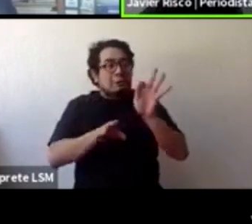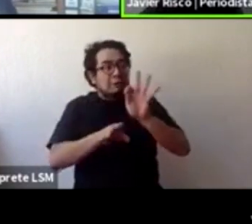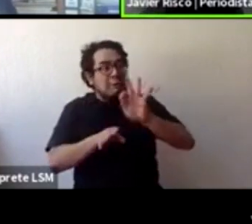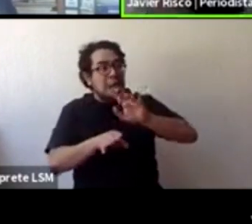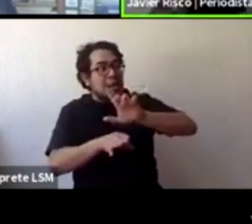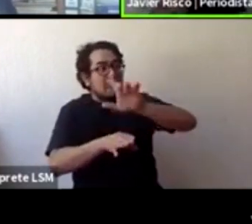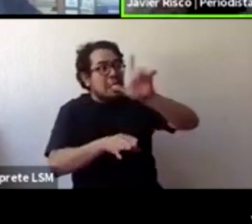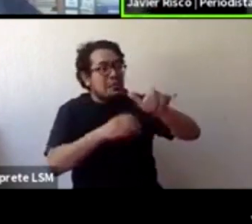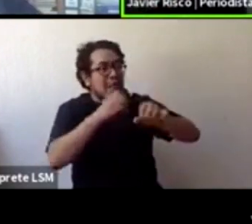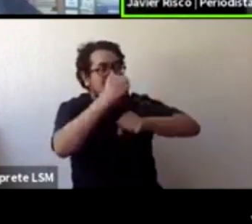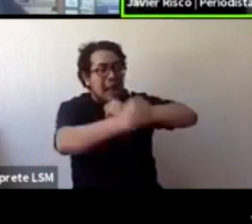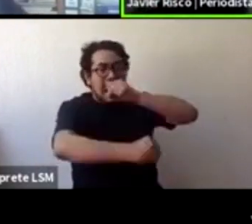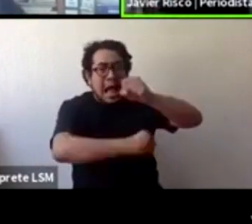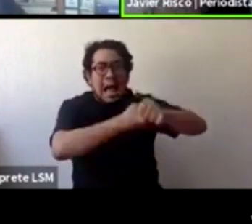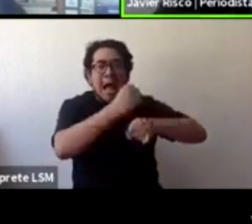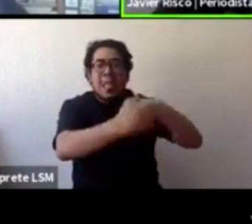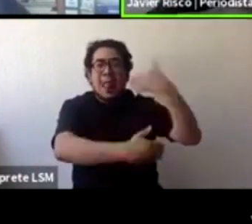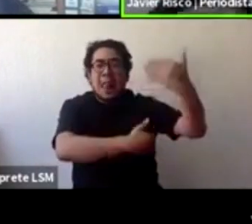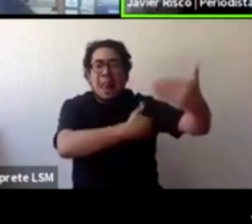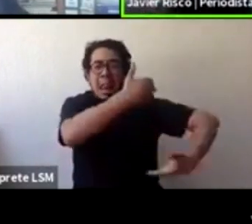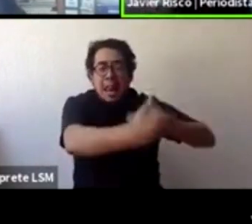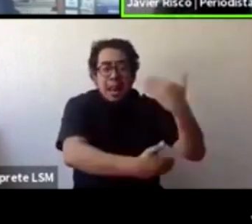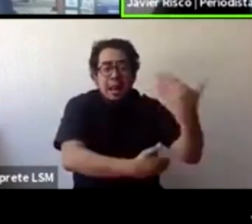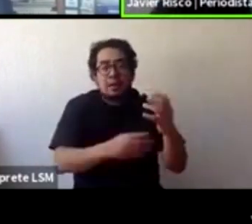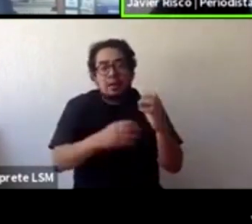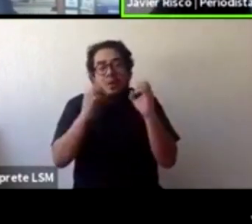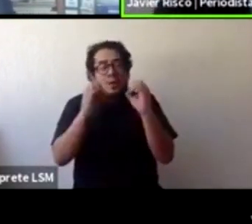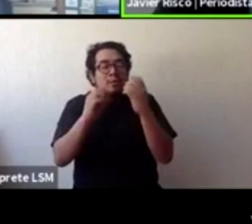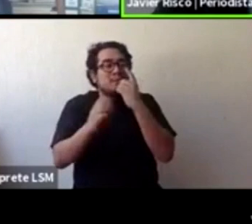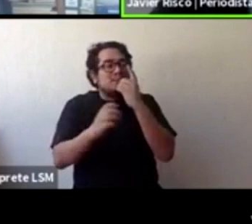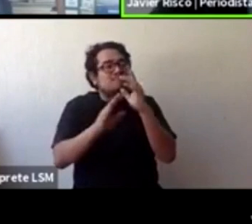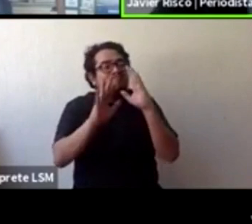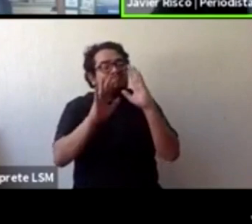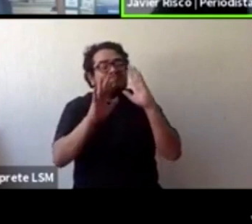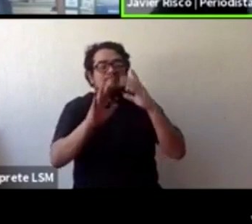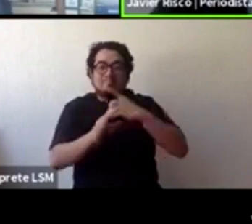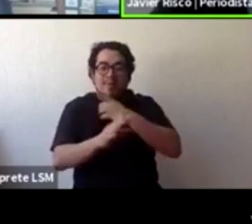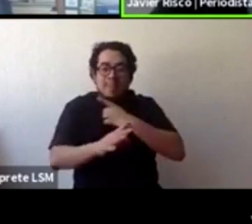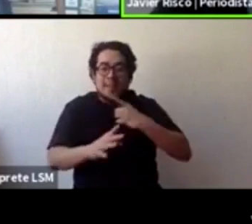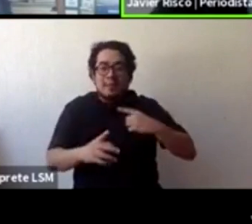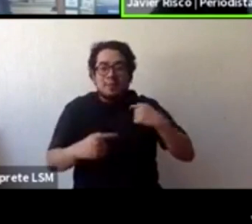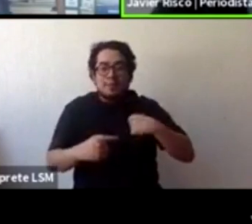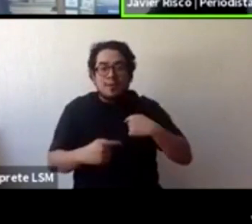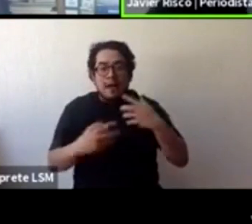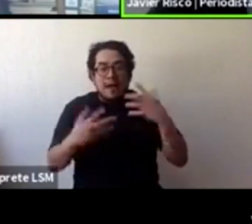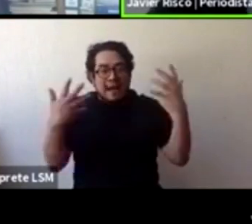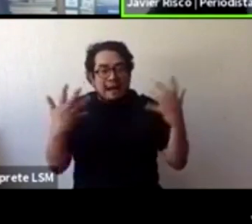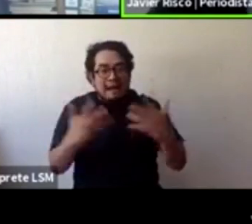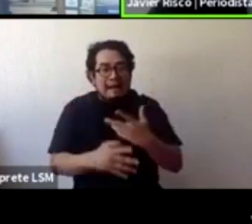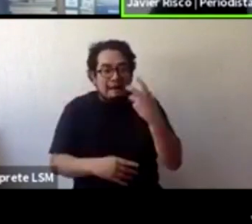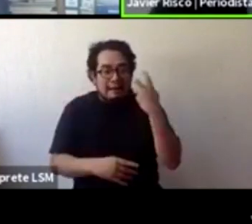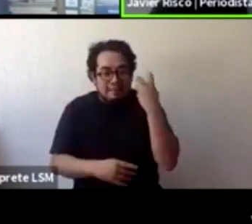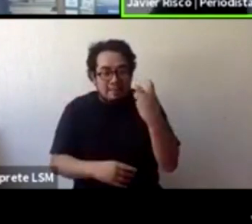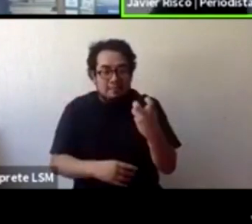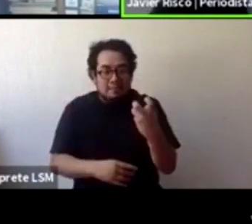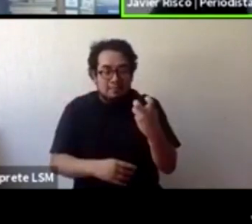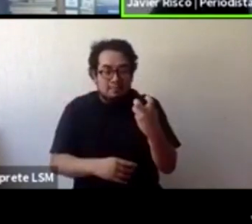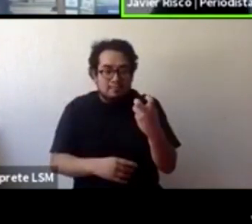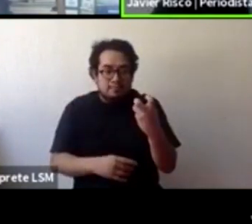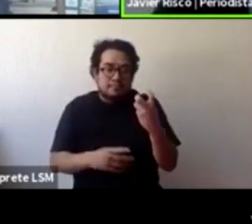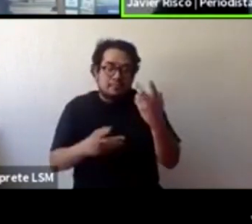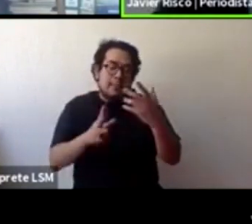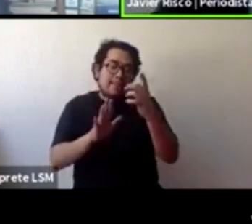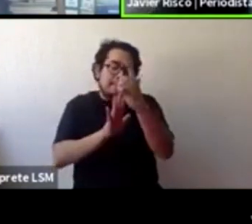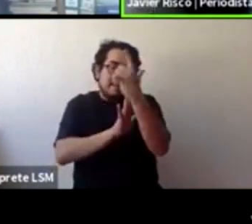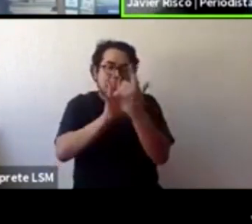violencia, años después, o siendo testigo y dice, tengo que romper este silencio, ¿cómo se atiende directamente ya en el marco legal?